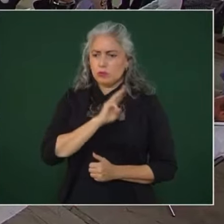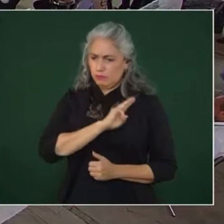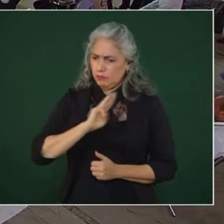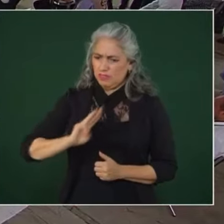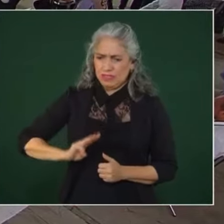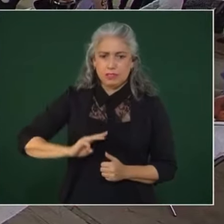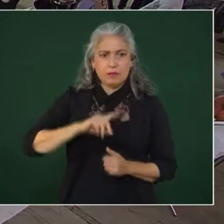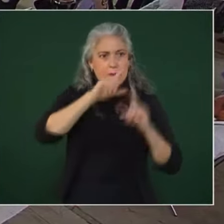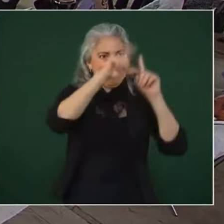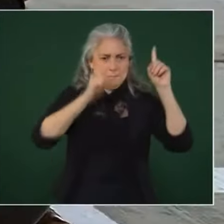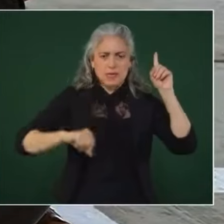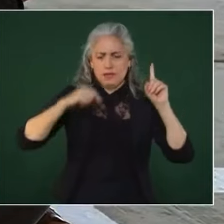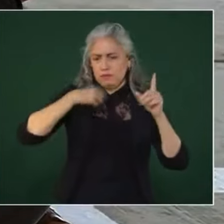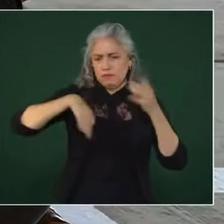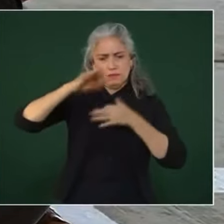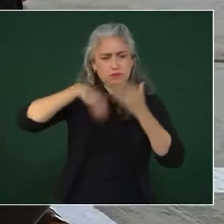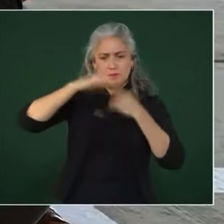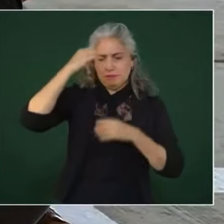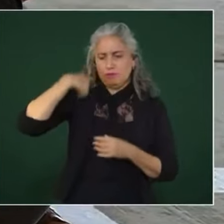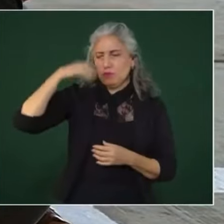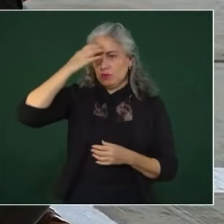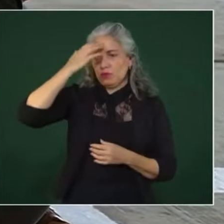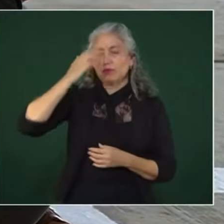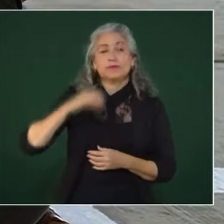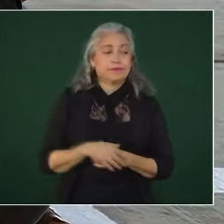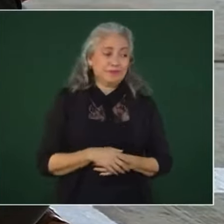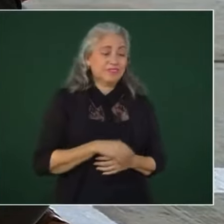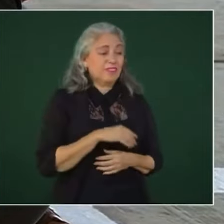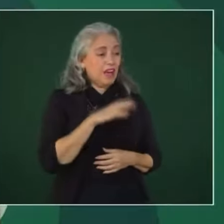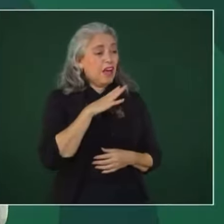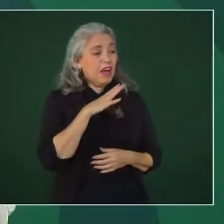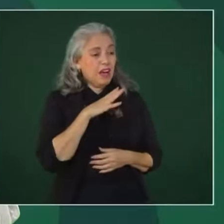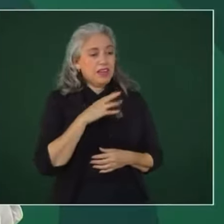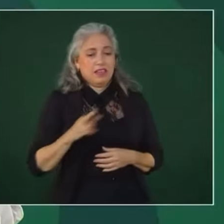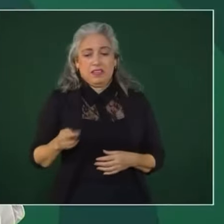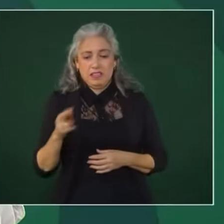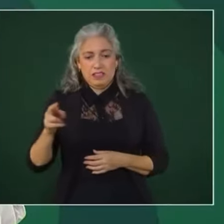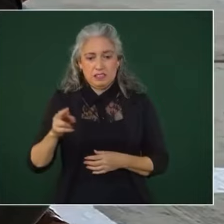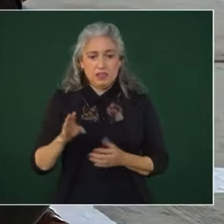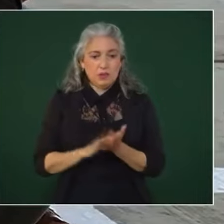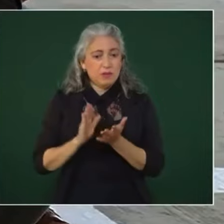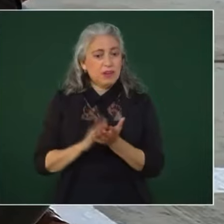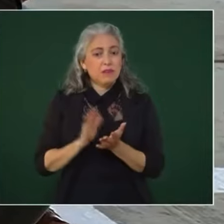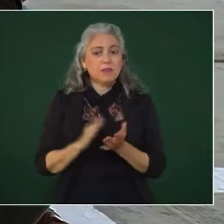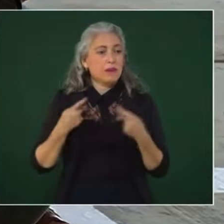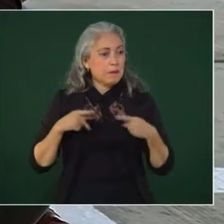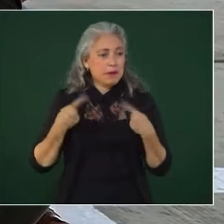México. Hay mucho despojo de ranchos en estos momentos, principalmente en Río Bravo. ¿Hay qué? Despojo de ranchos